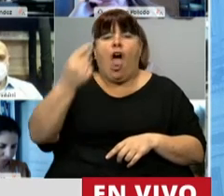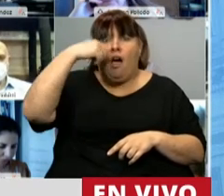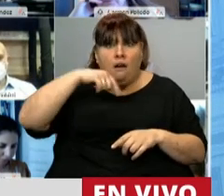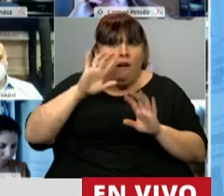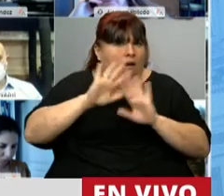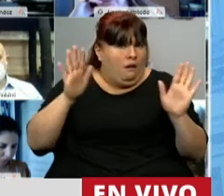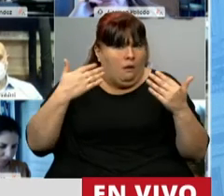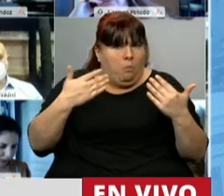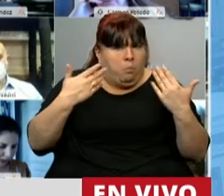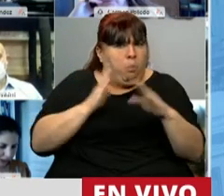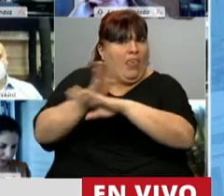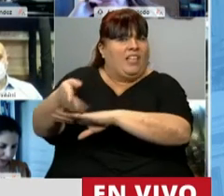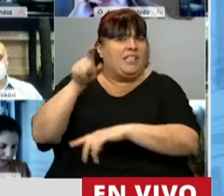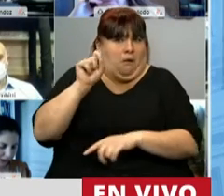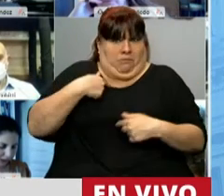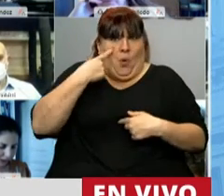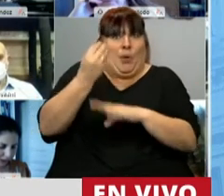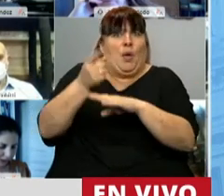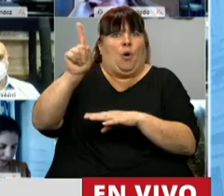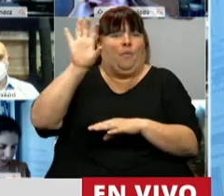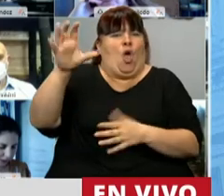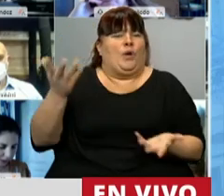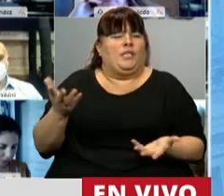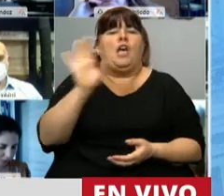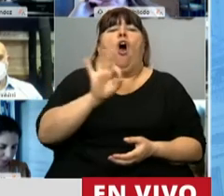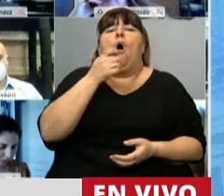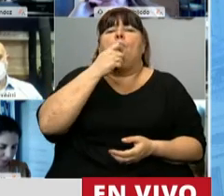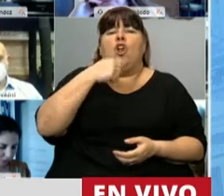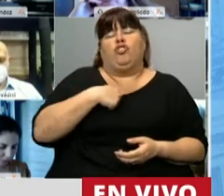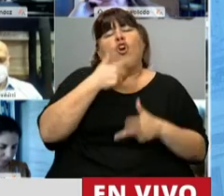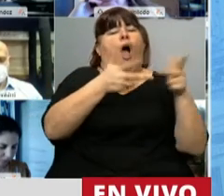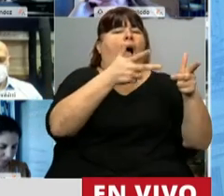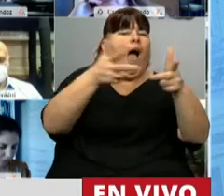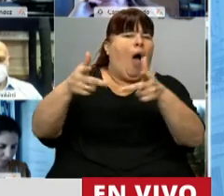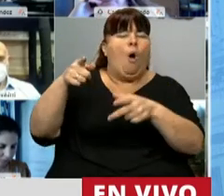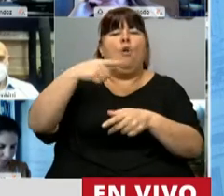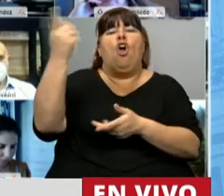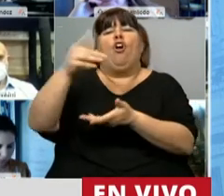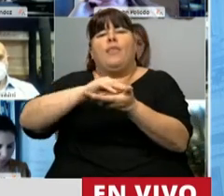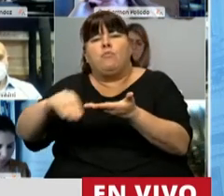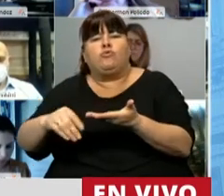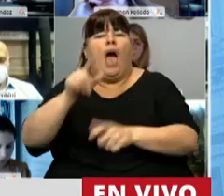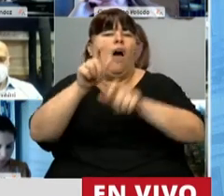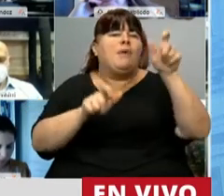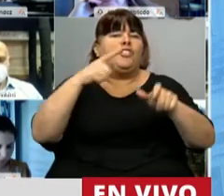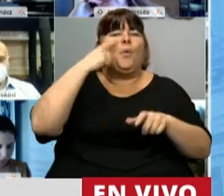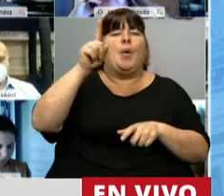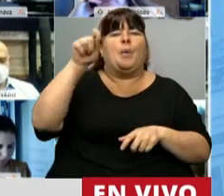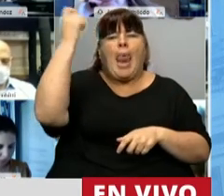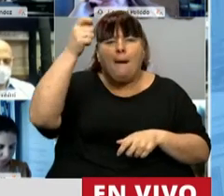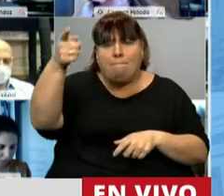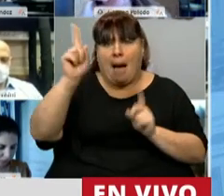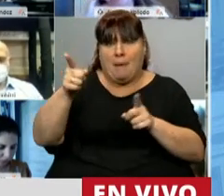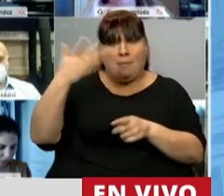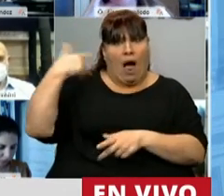en condiciones de ingresar a su provincia. O cuando, como uno habla con diputados y personas que viven en La Pampa,